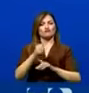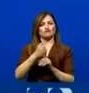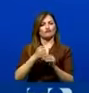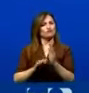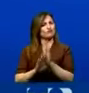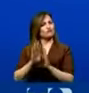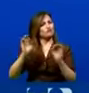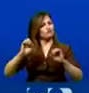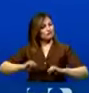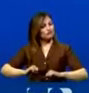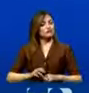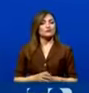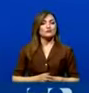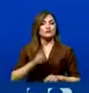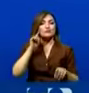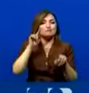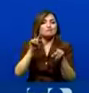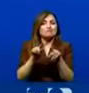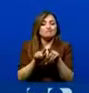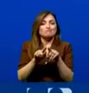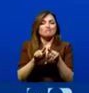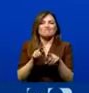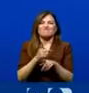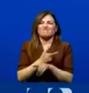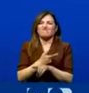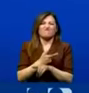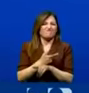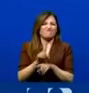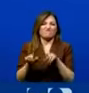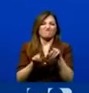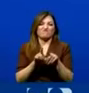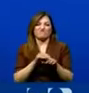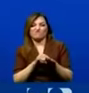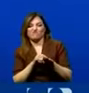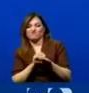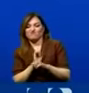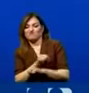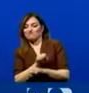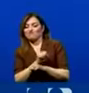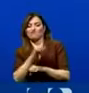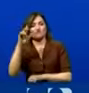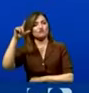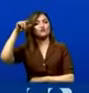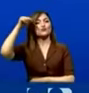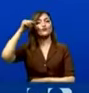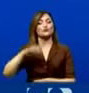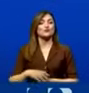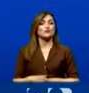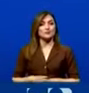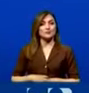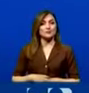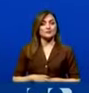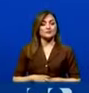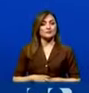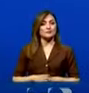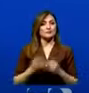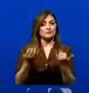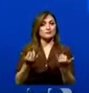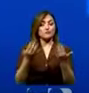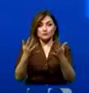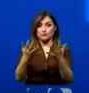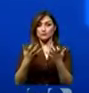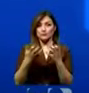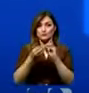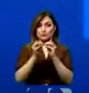Ese consenso, desgraciadamente, ha sido esquivo en muchas ocasiones al gobierno nacional. En este caso, esperamos que el bloque de